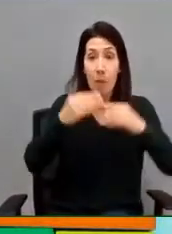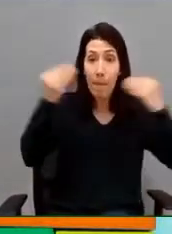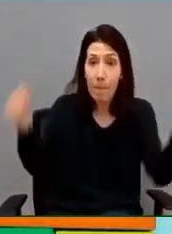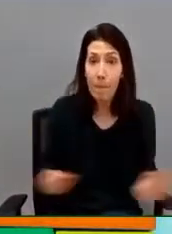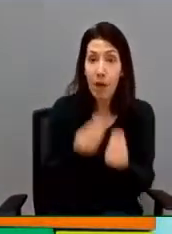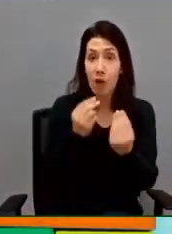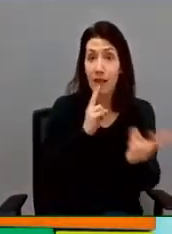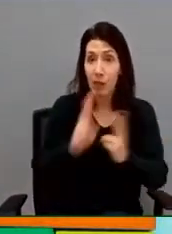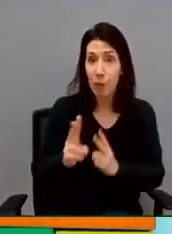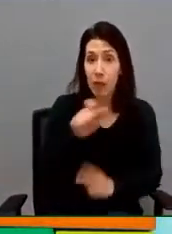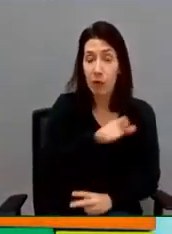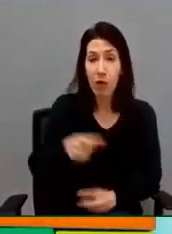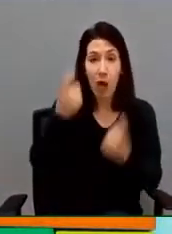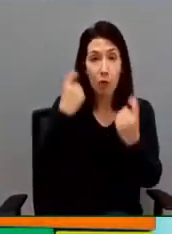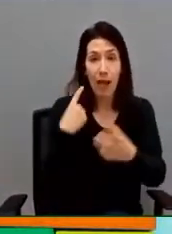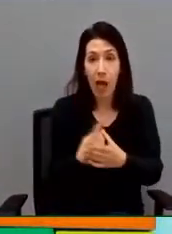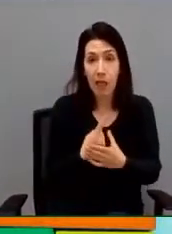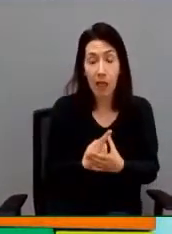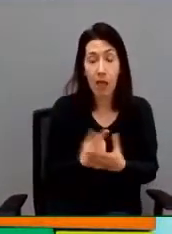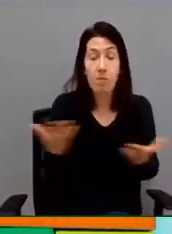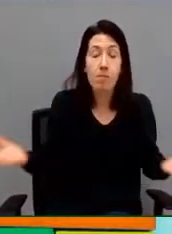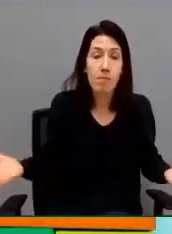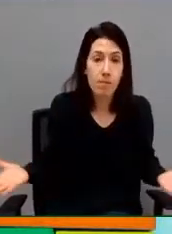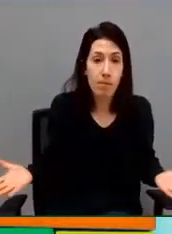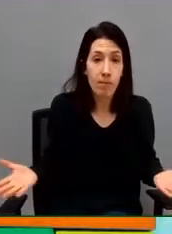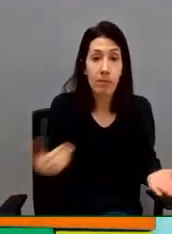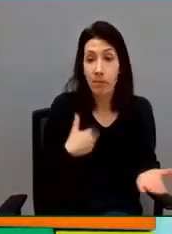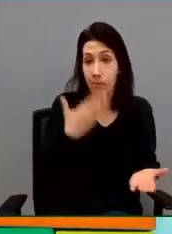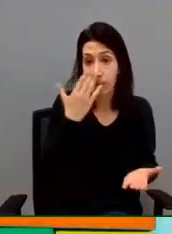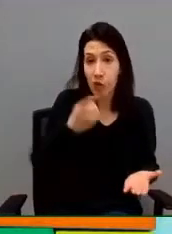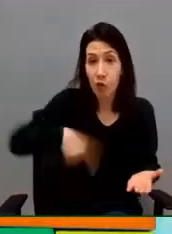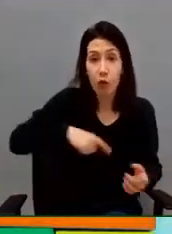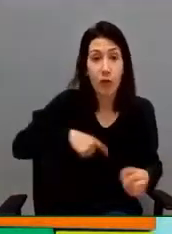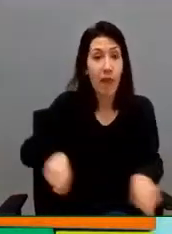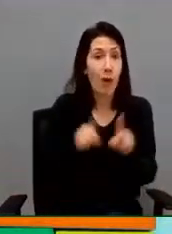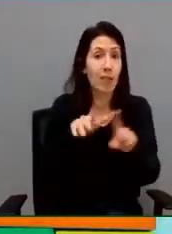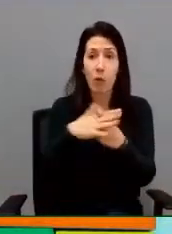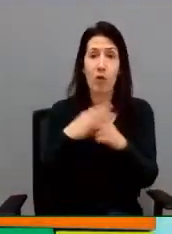Bueno, es planteable. Nos da un poco igual, es donde estamos.